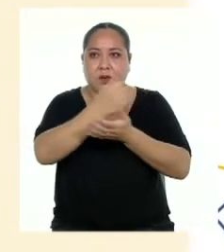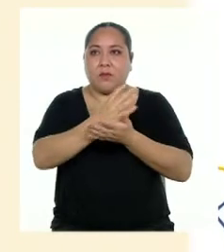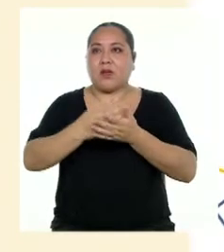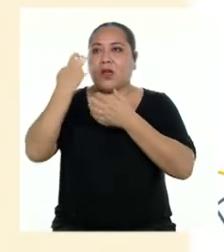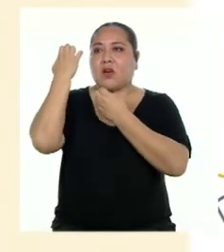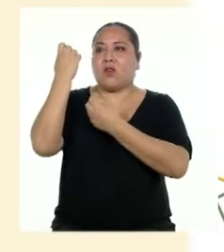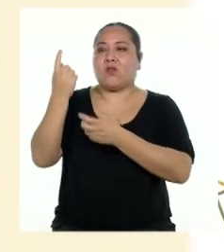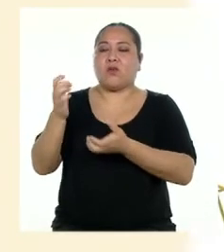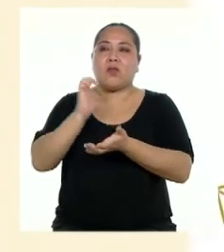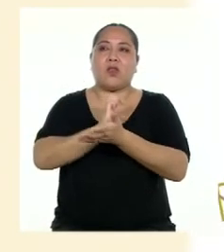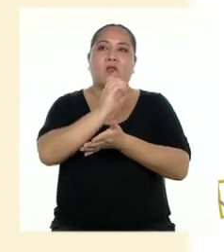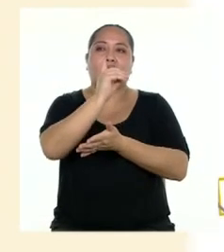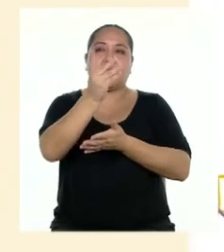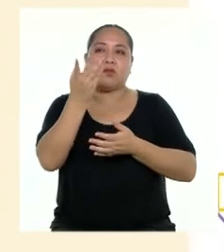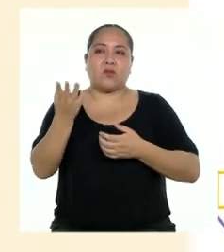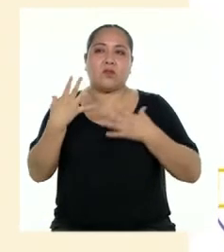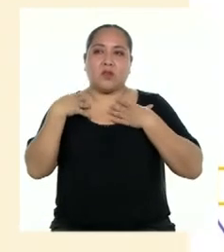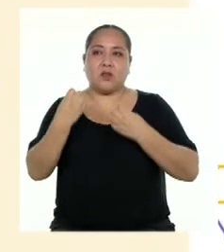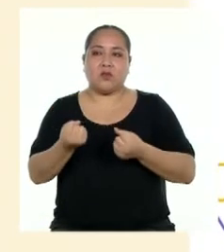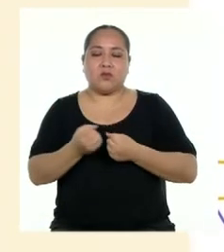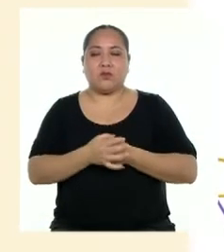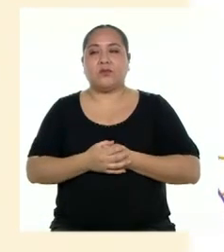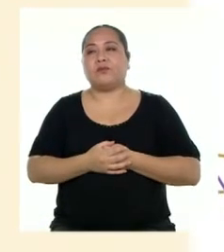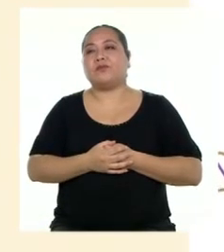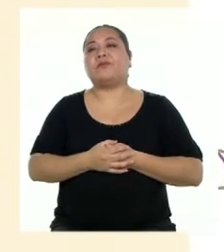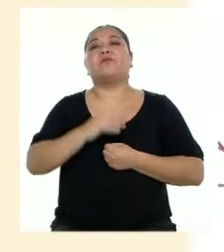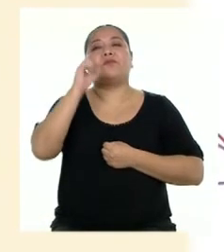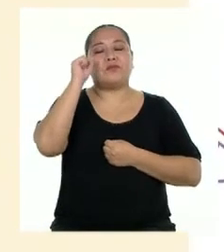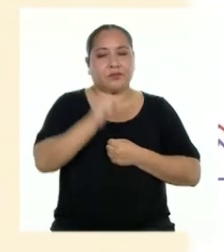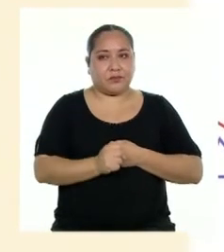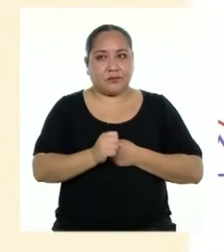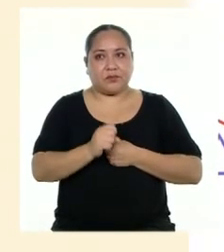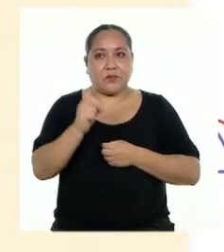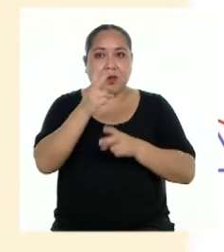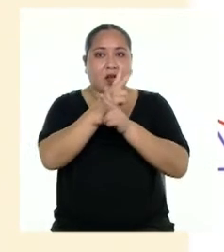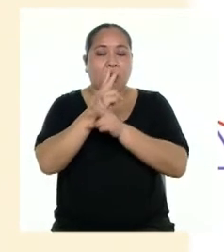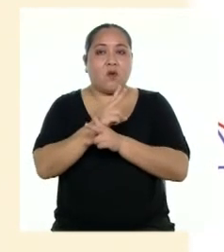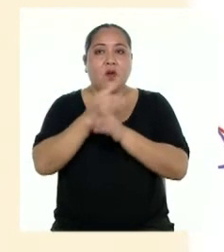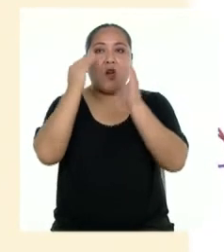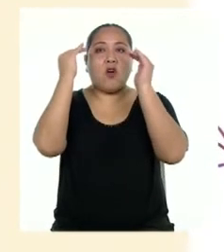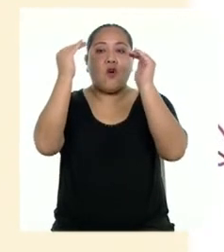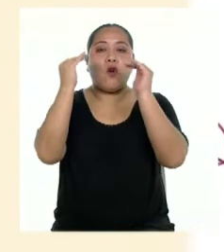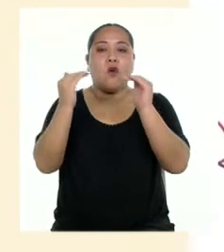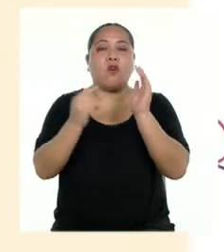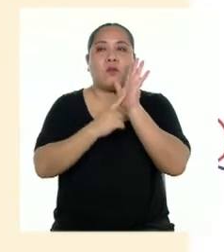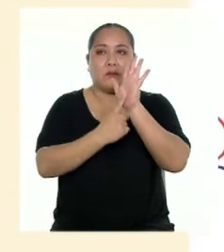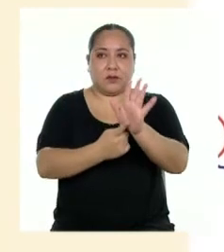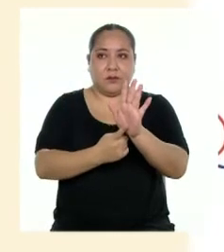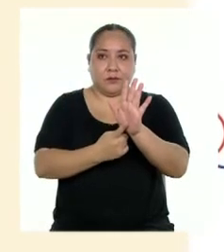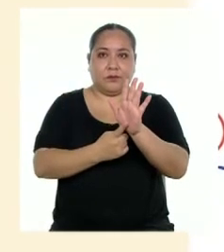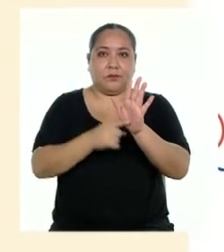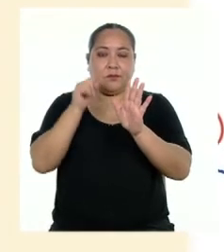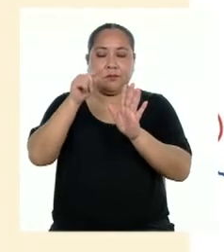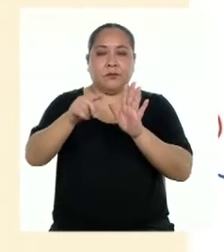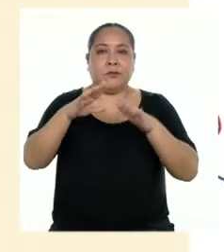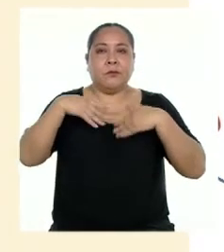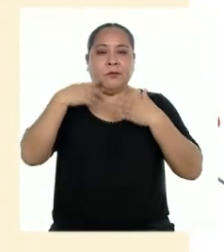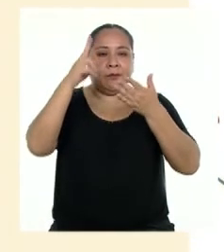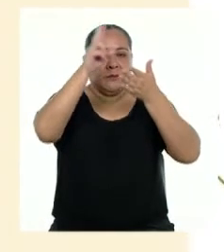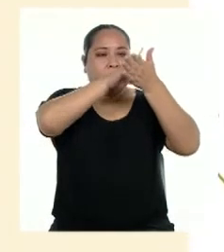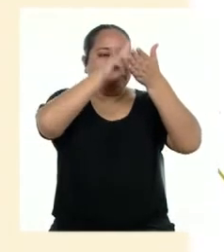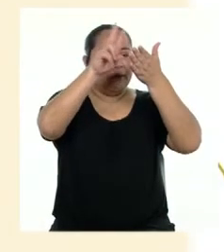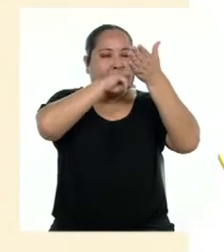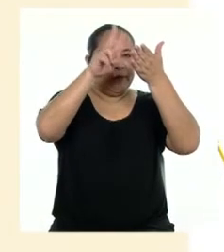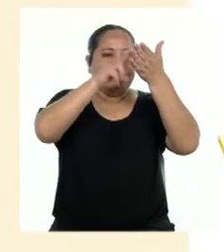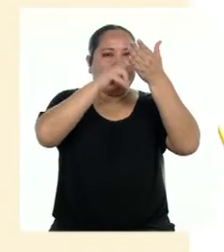Economía, educación, salud. Eso sí, hay que cuidar el orden de presentación para que se pueda leer